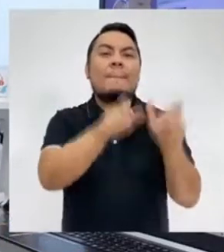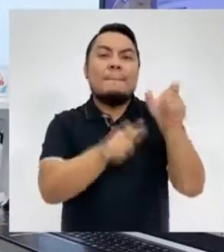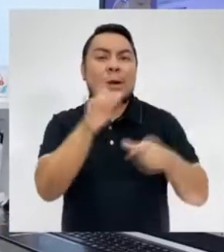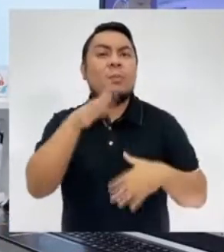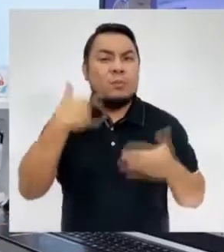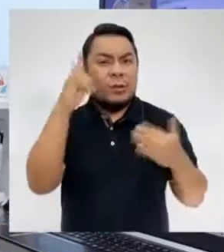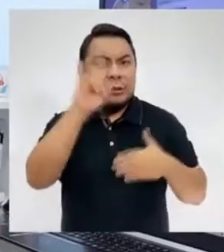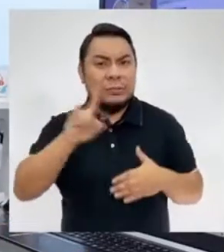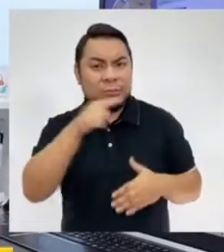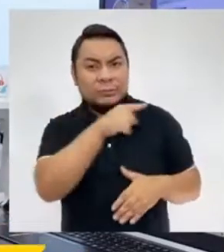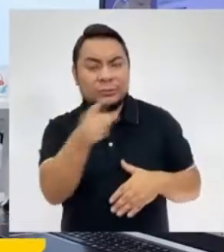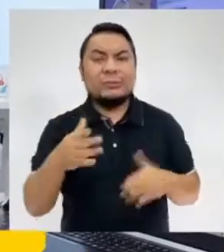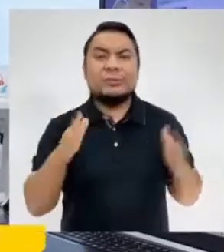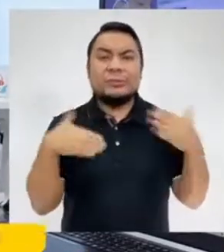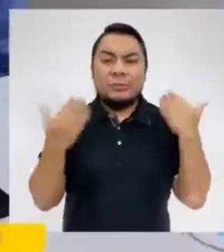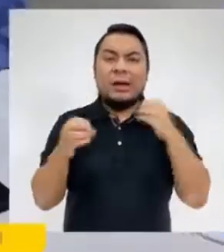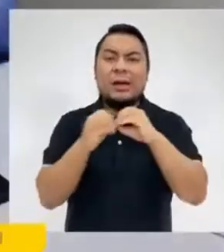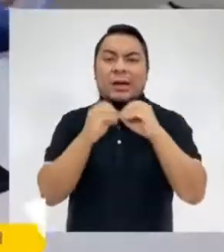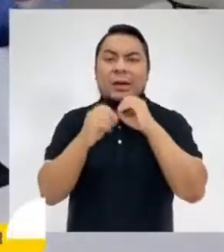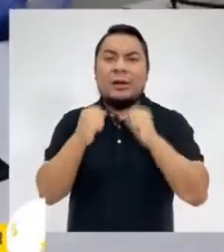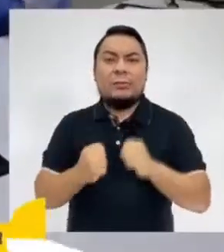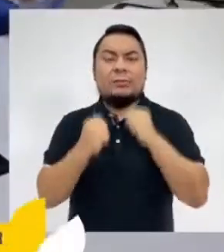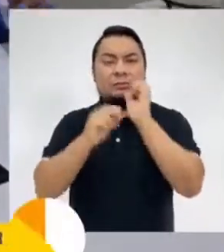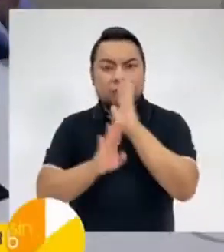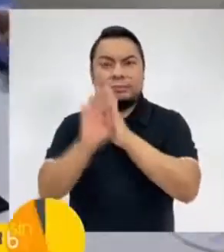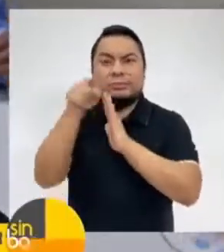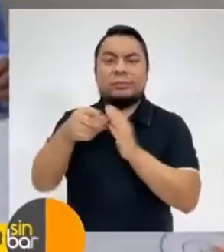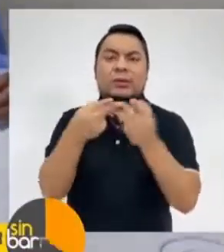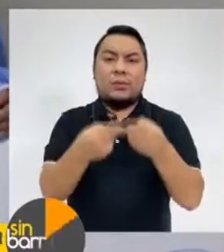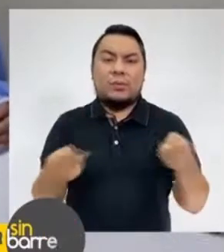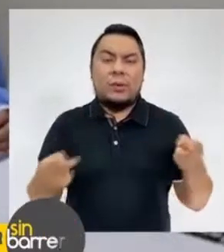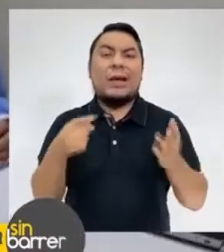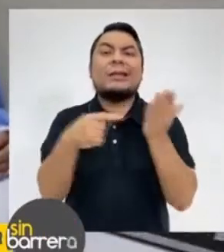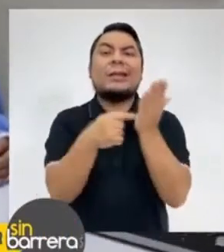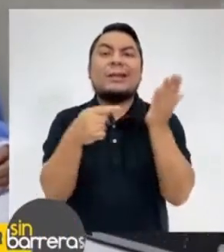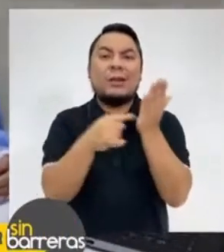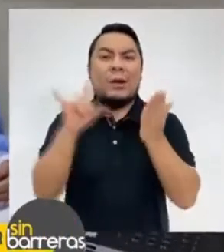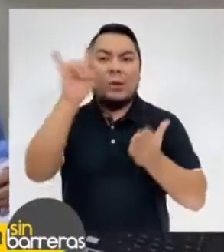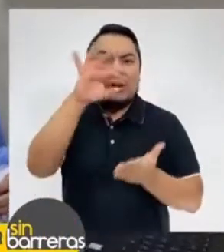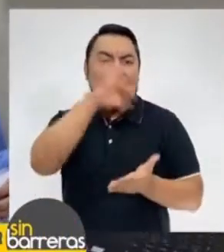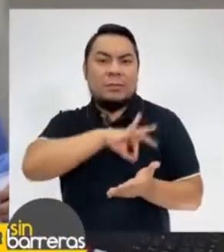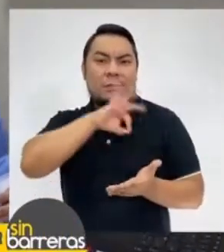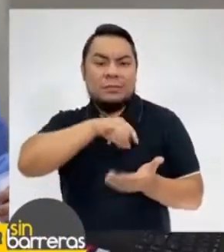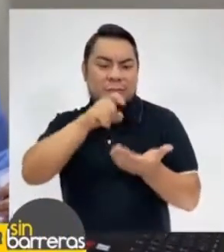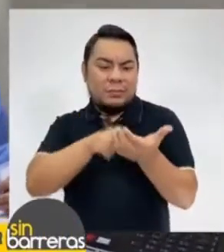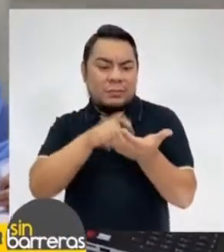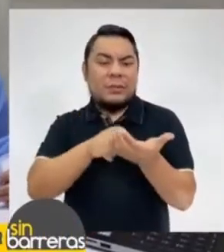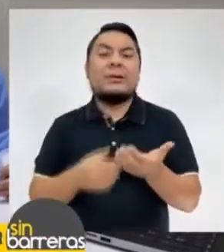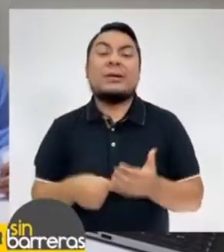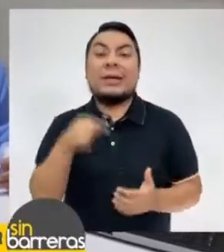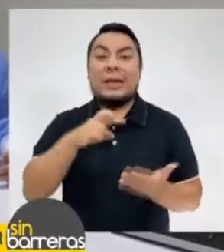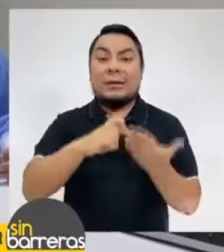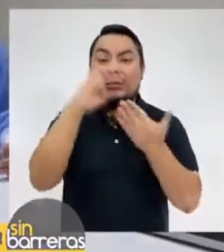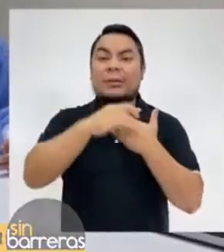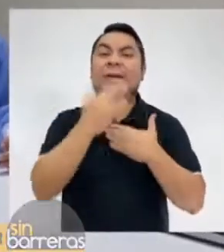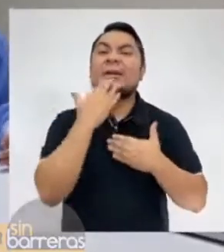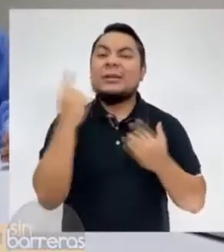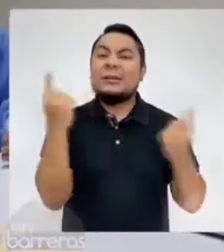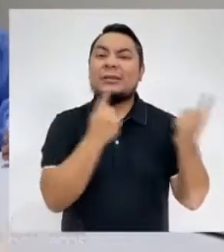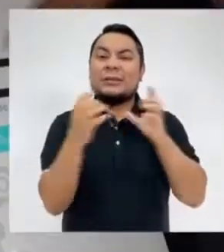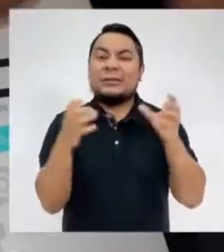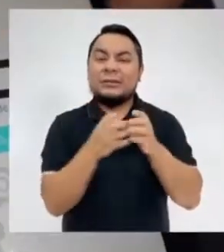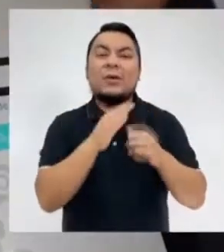personas que la puedan usar que puedan desarrollar su potencial a través de estas herramientas tecnológicas. En este proyecto estamos